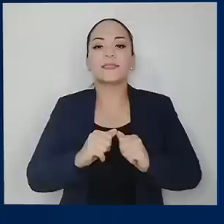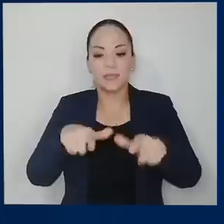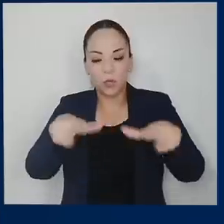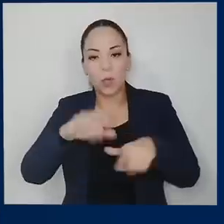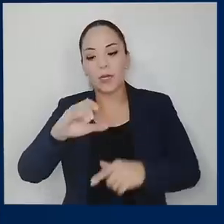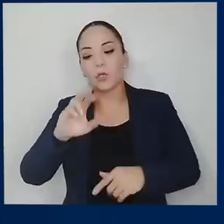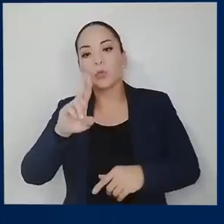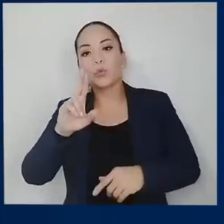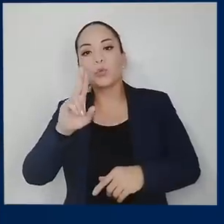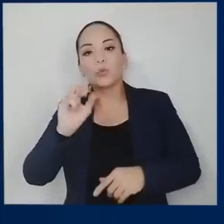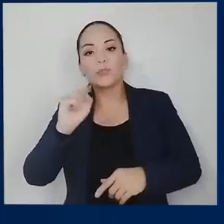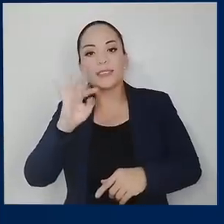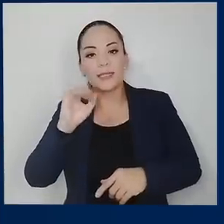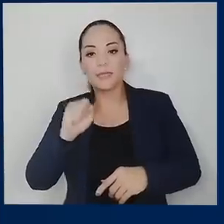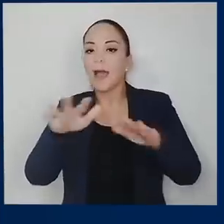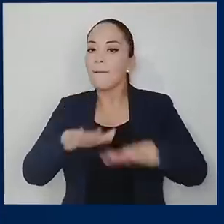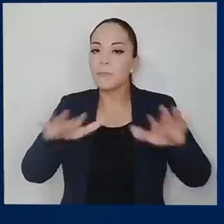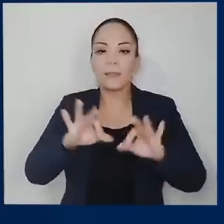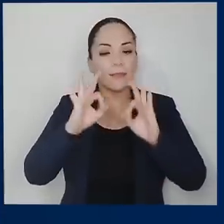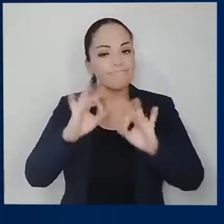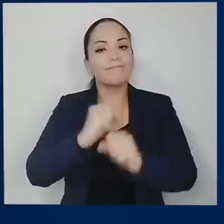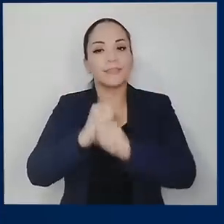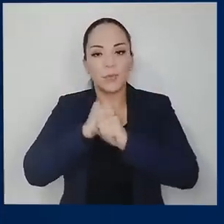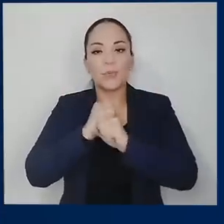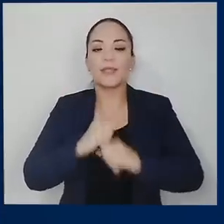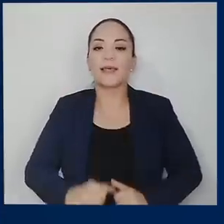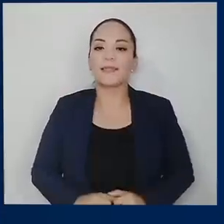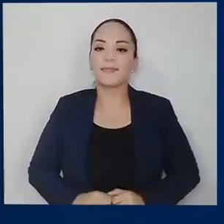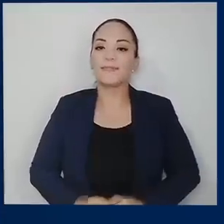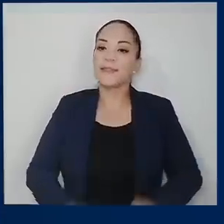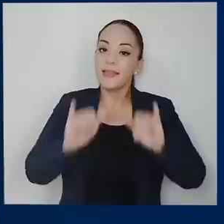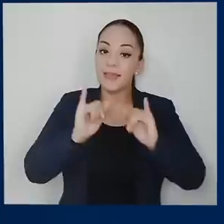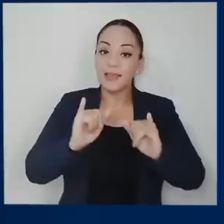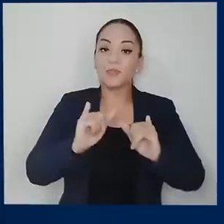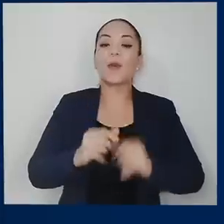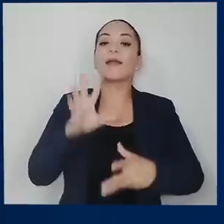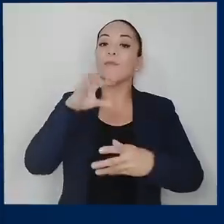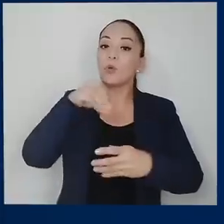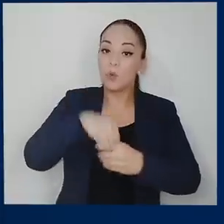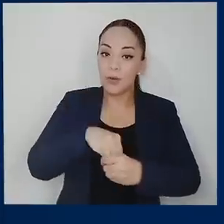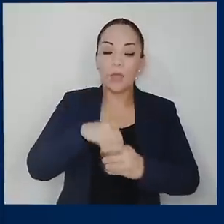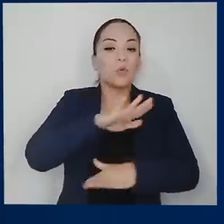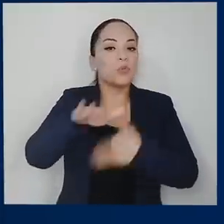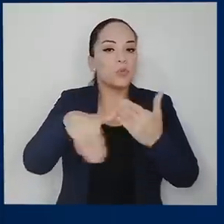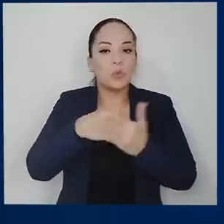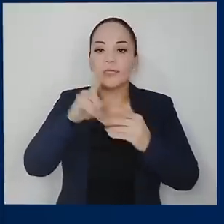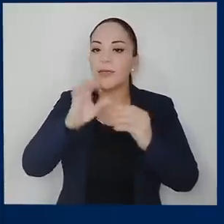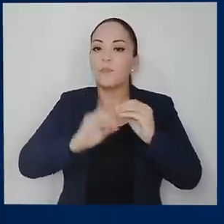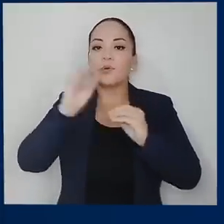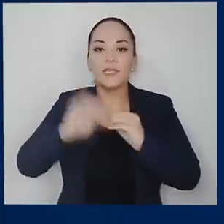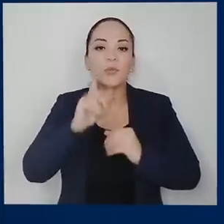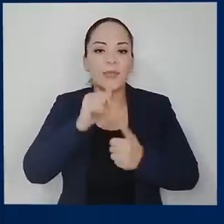Crucitas un ambiente integral de seguridad. Por eso se han involucrado al 100%